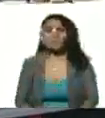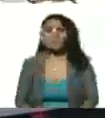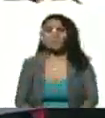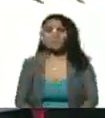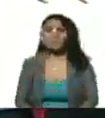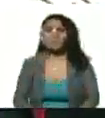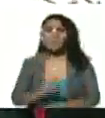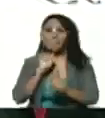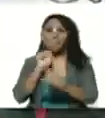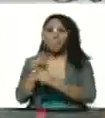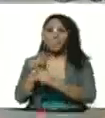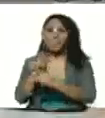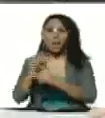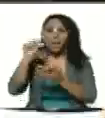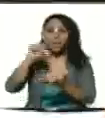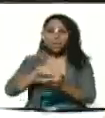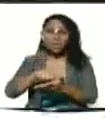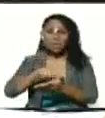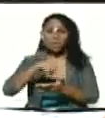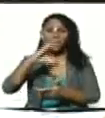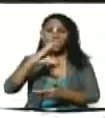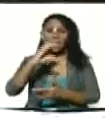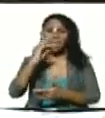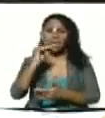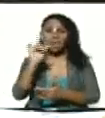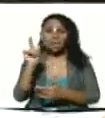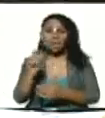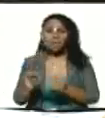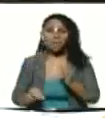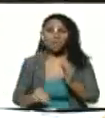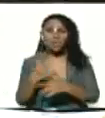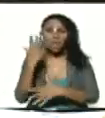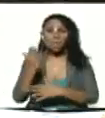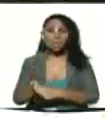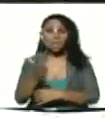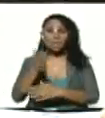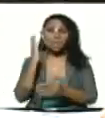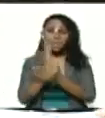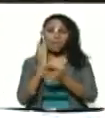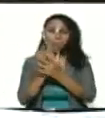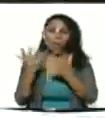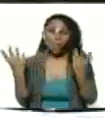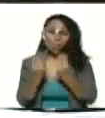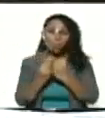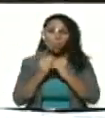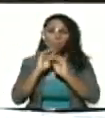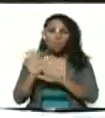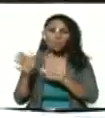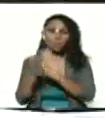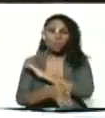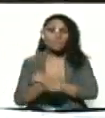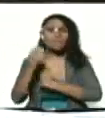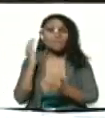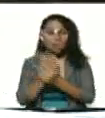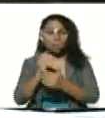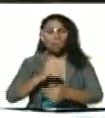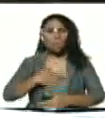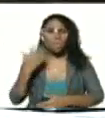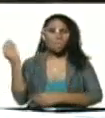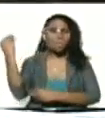huérfanos a los centros de salud fundamentales siempre estar con ellos siempre se puede hacer más